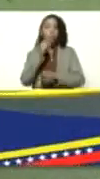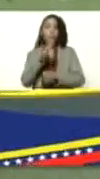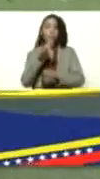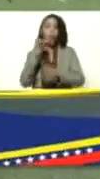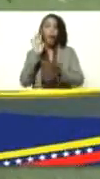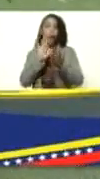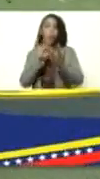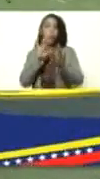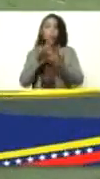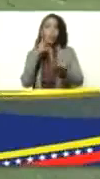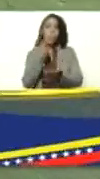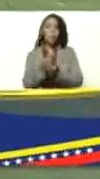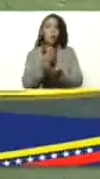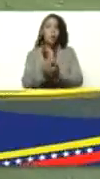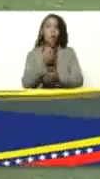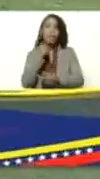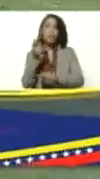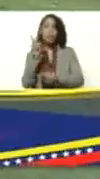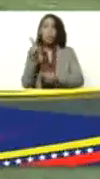pase en Monaga ¿qué dices tú?